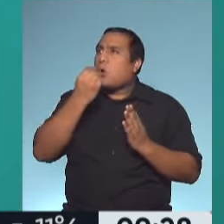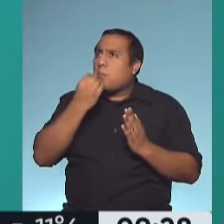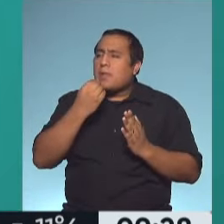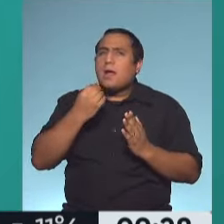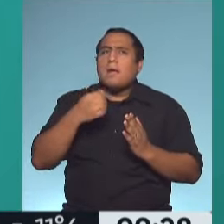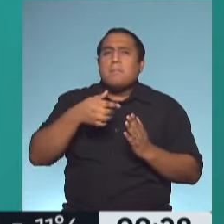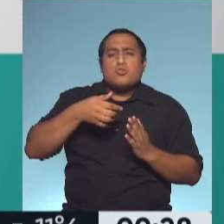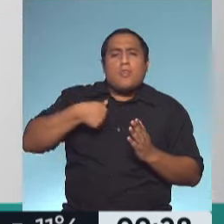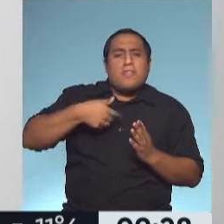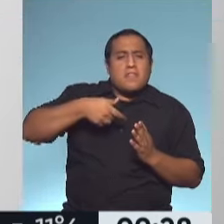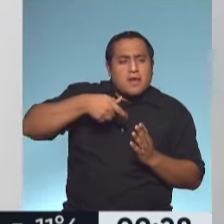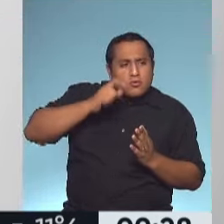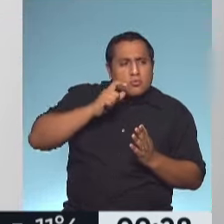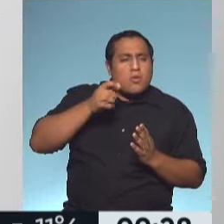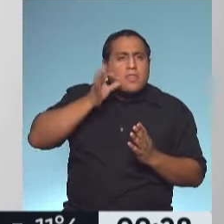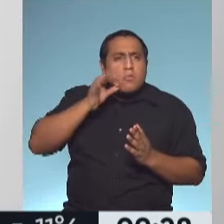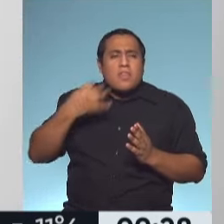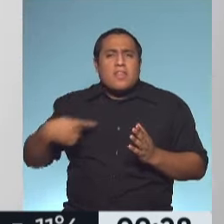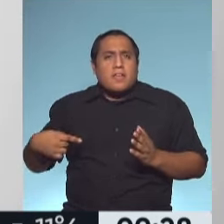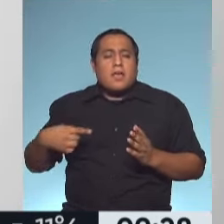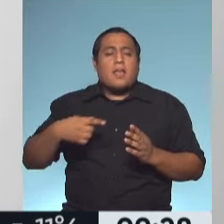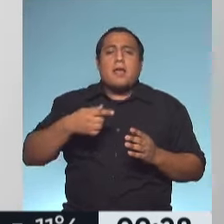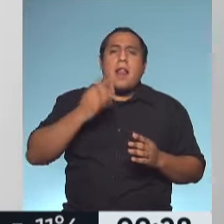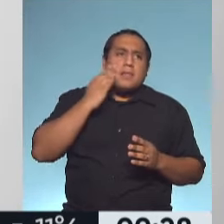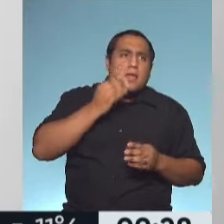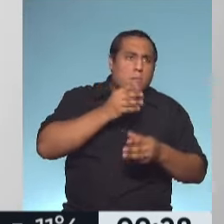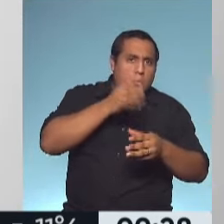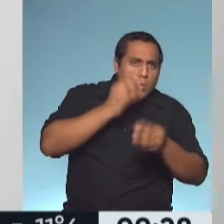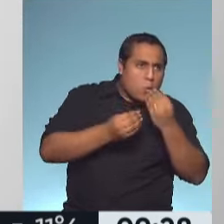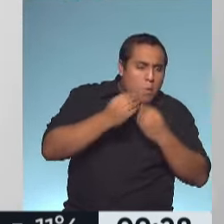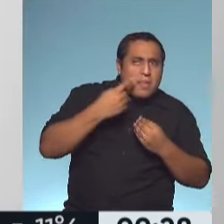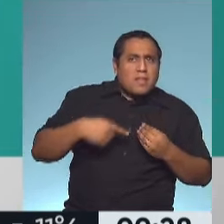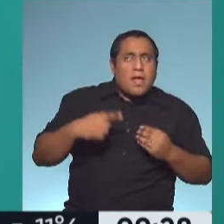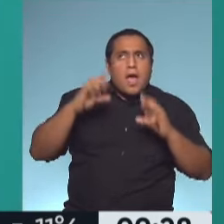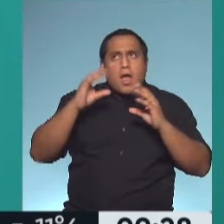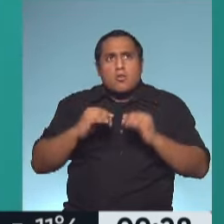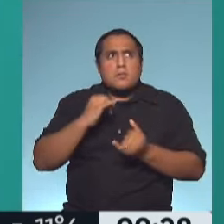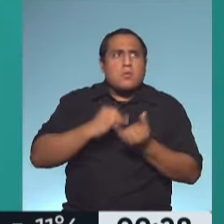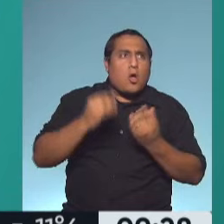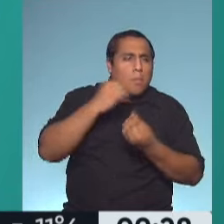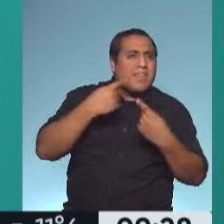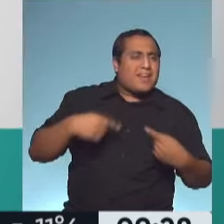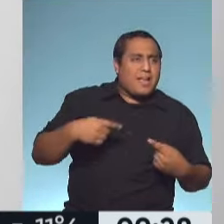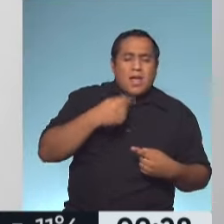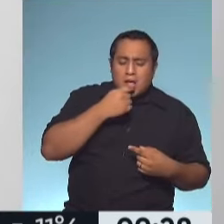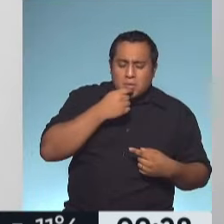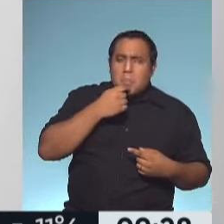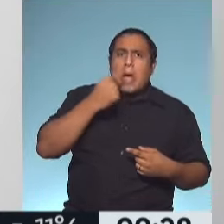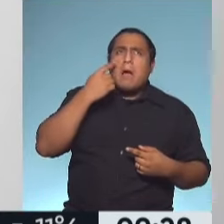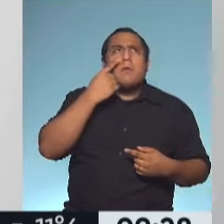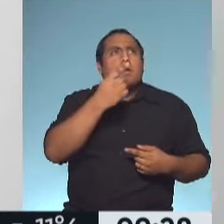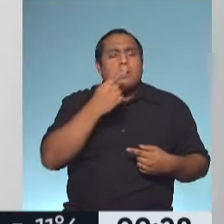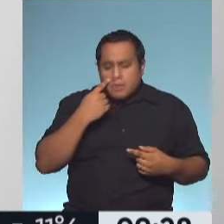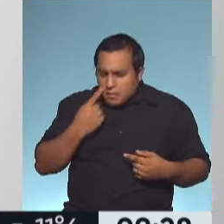para desayunar, qué tenemos para almorzar, merendar, cenar. En función de eso, decimos, ¿tengo variedad de